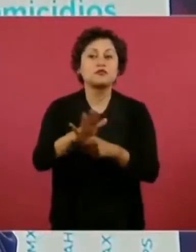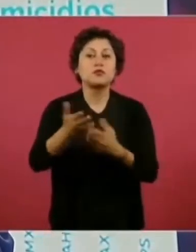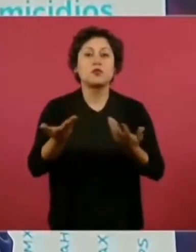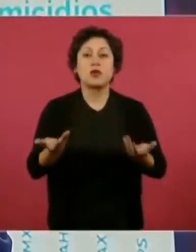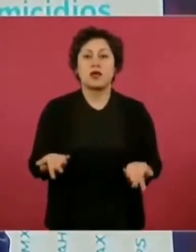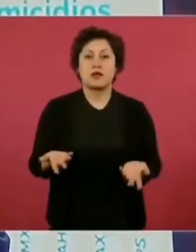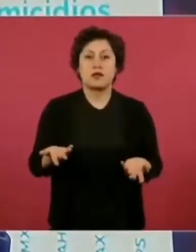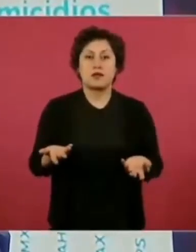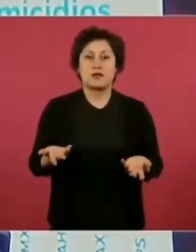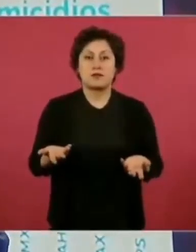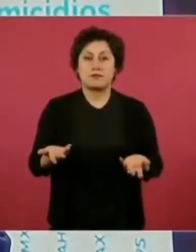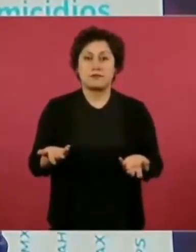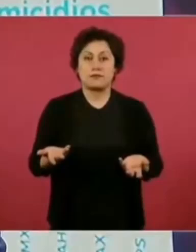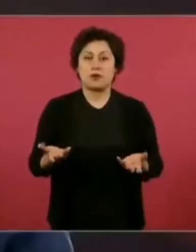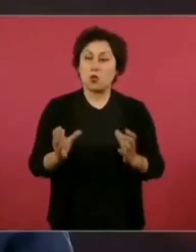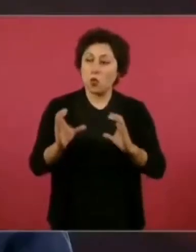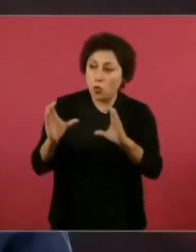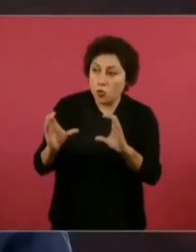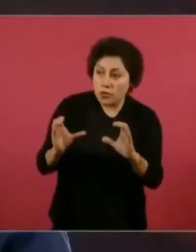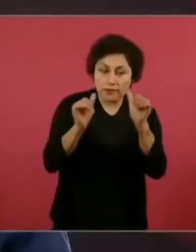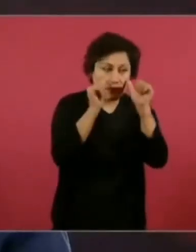el consumo.